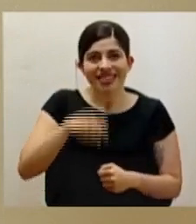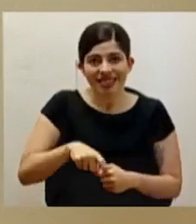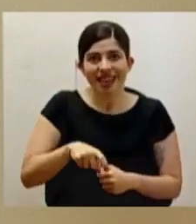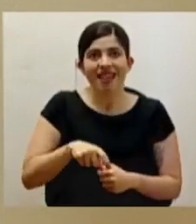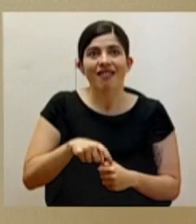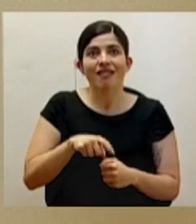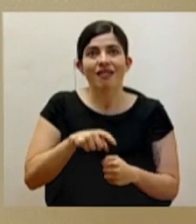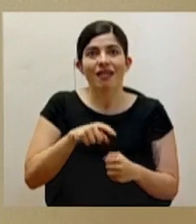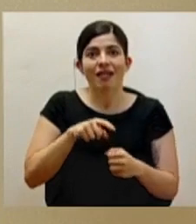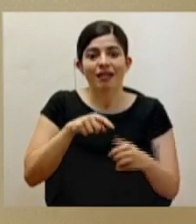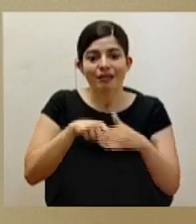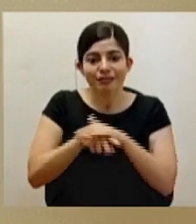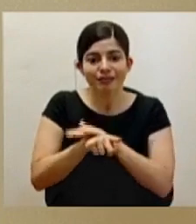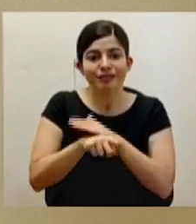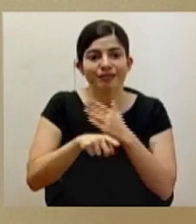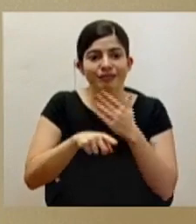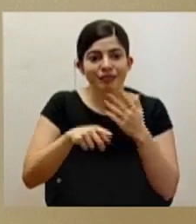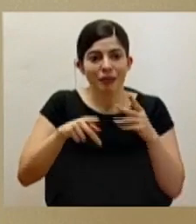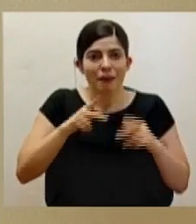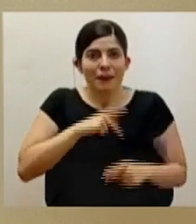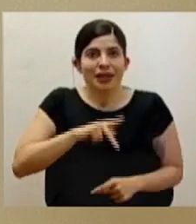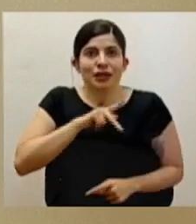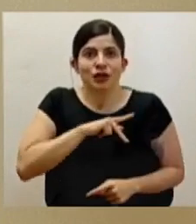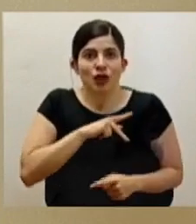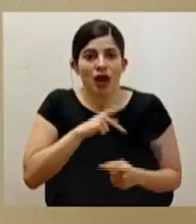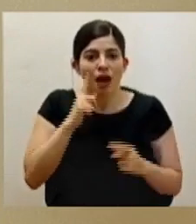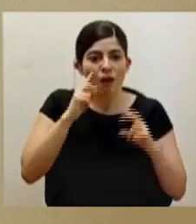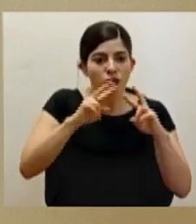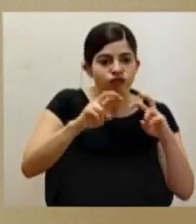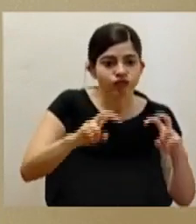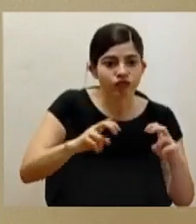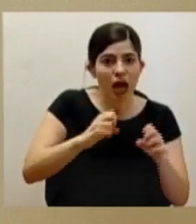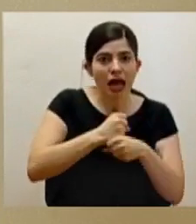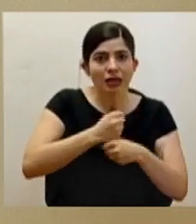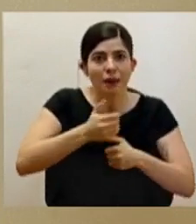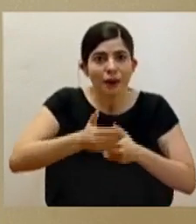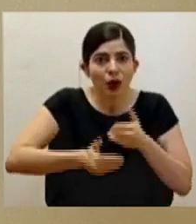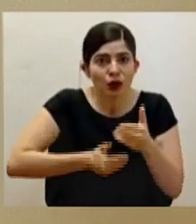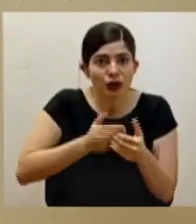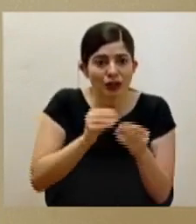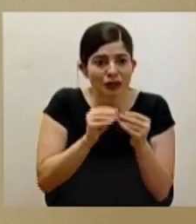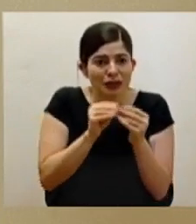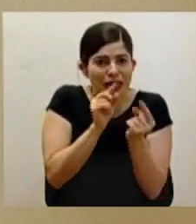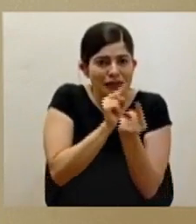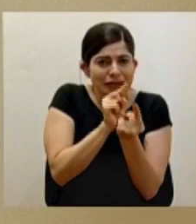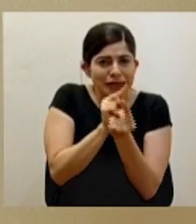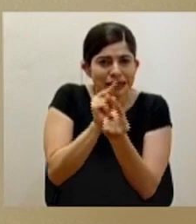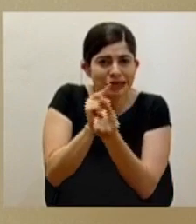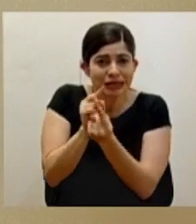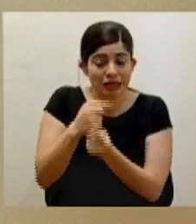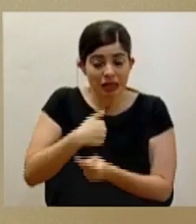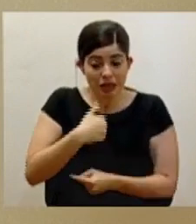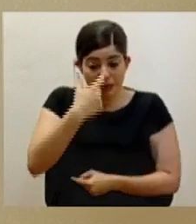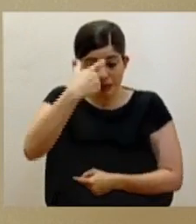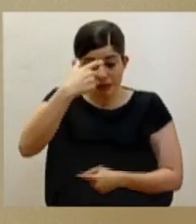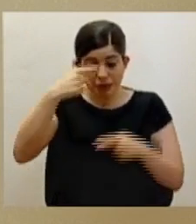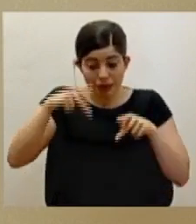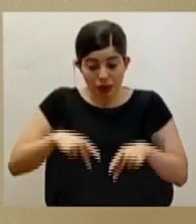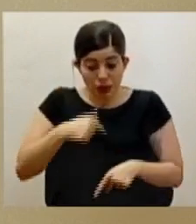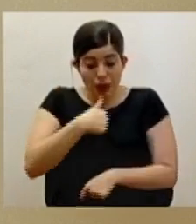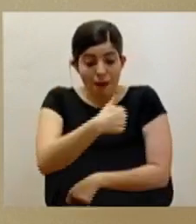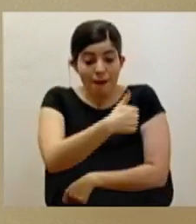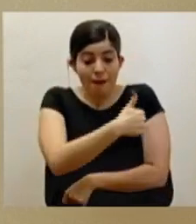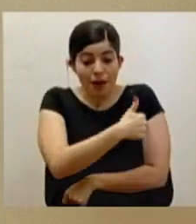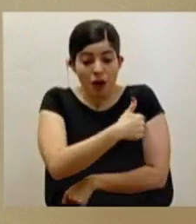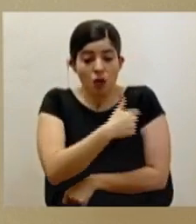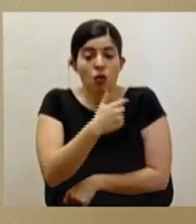un espacio personal a la hora de examinar, a la hora de hacer procedimientos. Y el hecho de estar vacunado, justamente, cumple